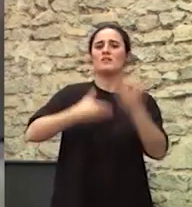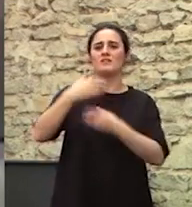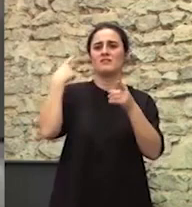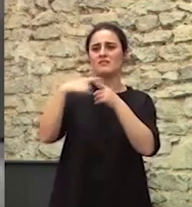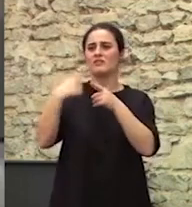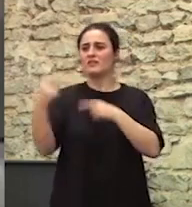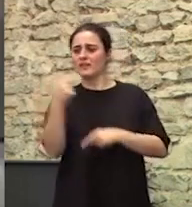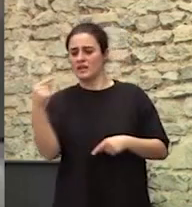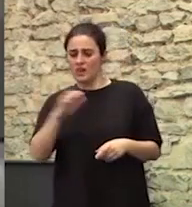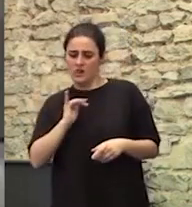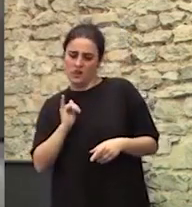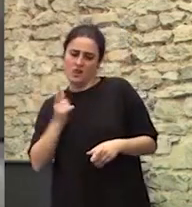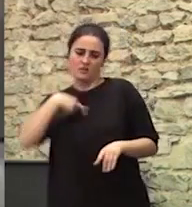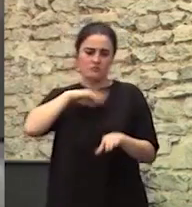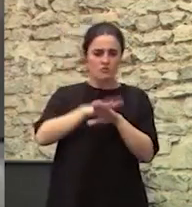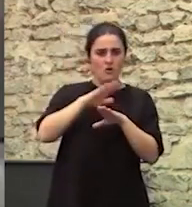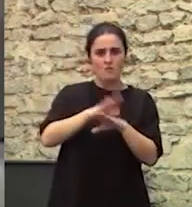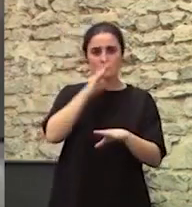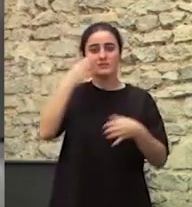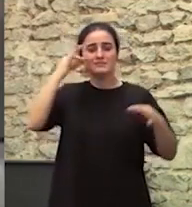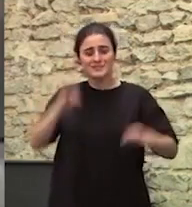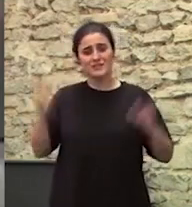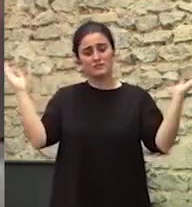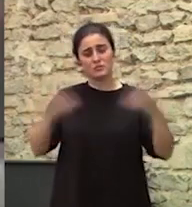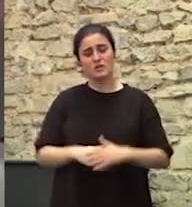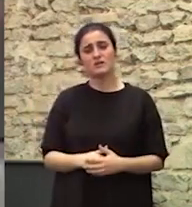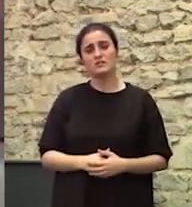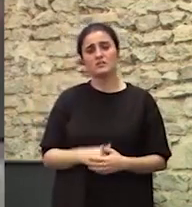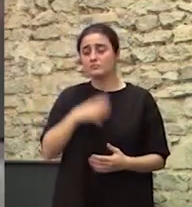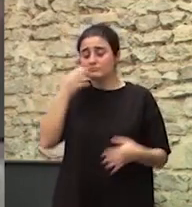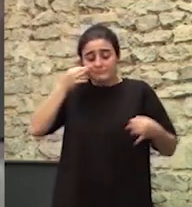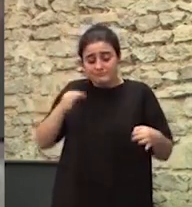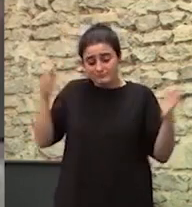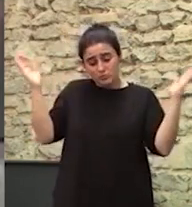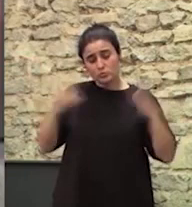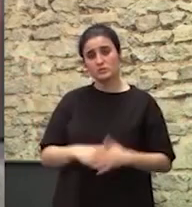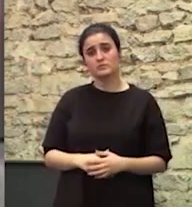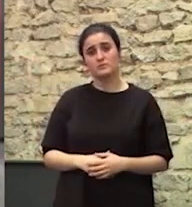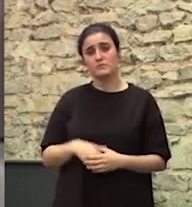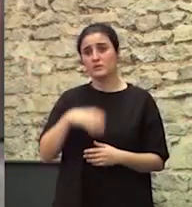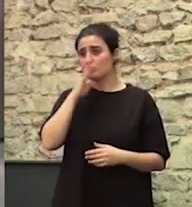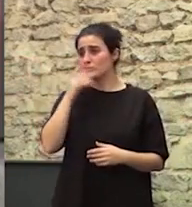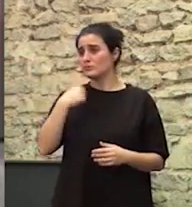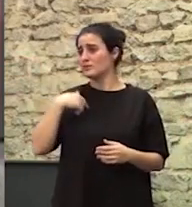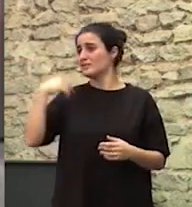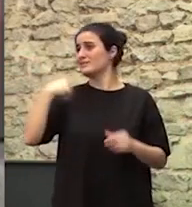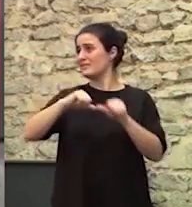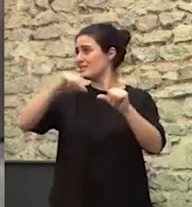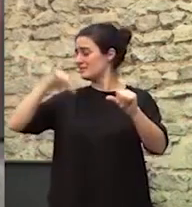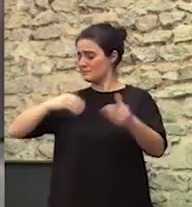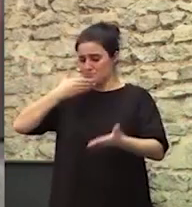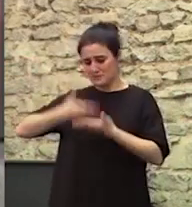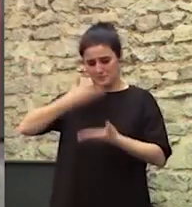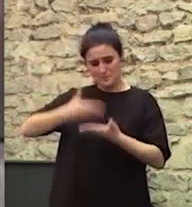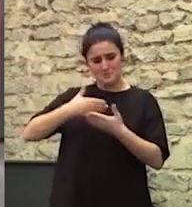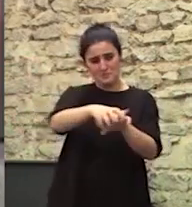males que tenemos Porque no es real Porque no es real Porque he hecho todo lo que se me ha pedido Que hiciera la